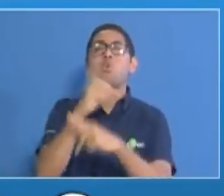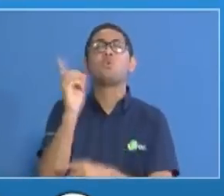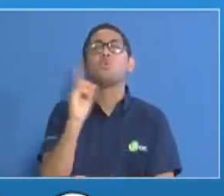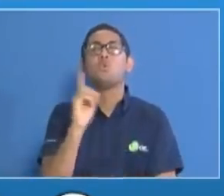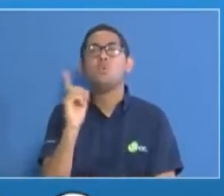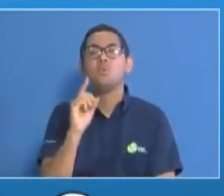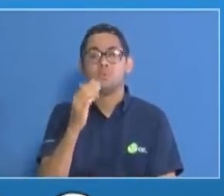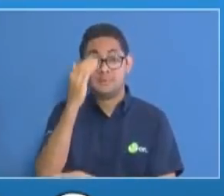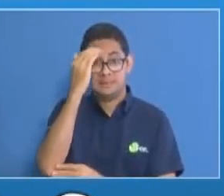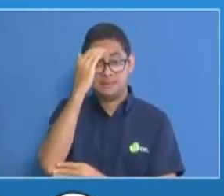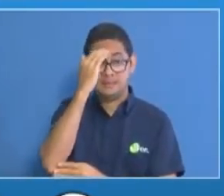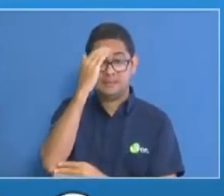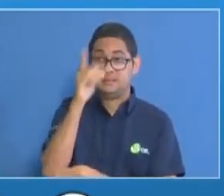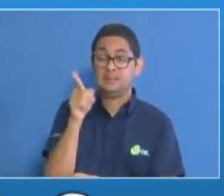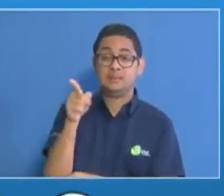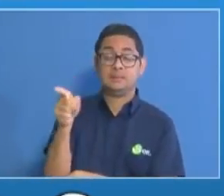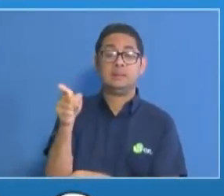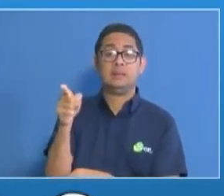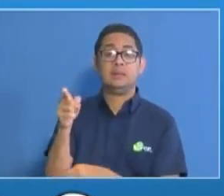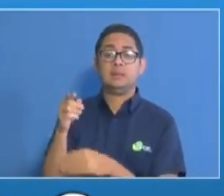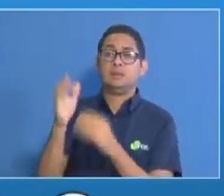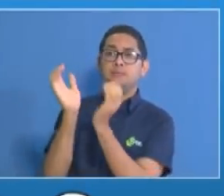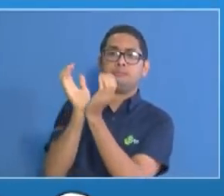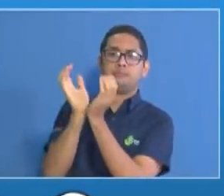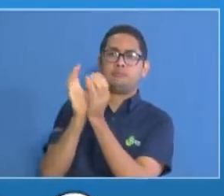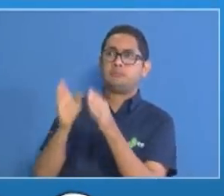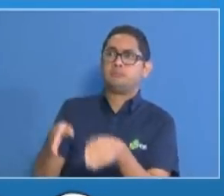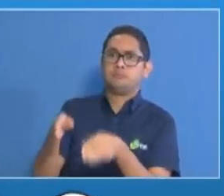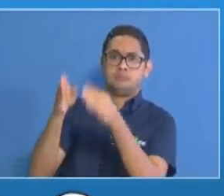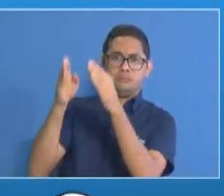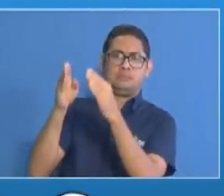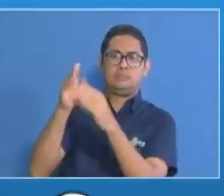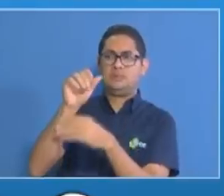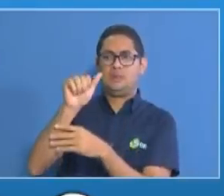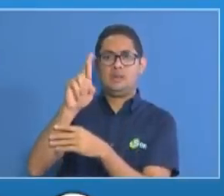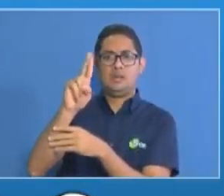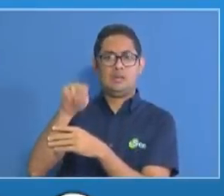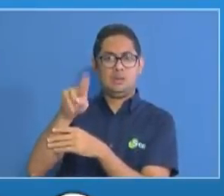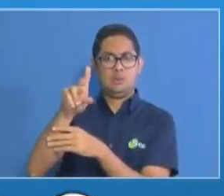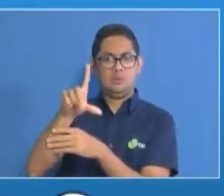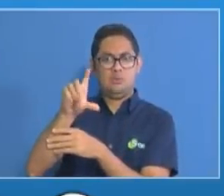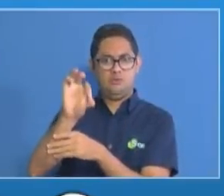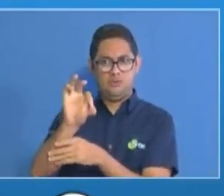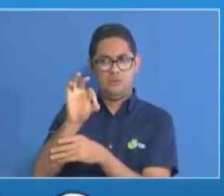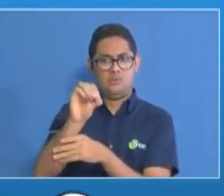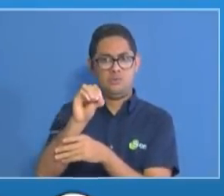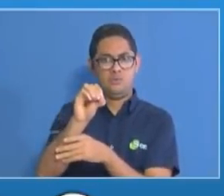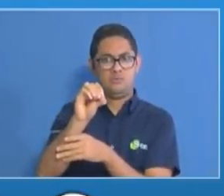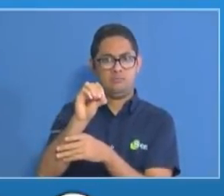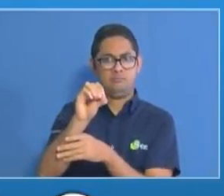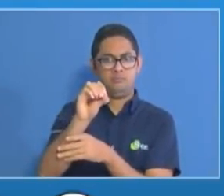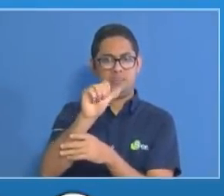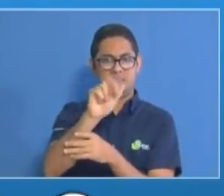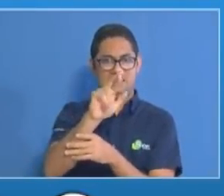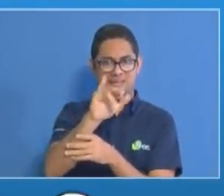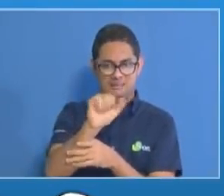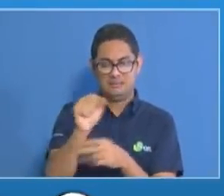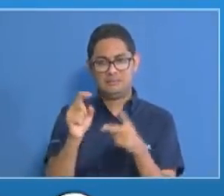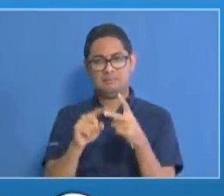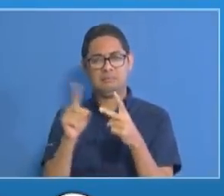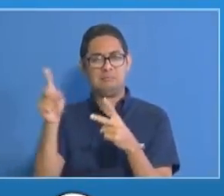complejo hospitalario doctor Arnulfo Arias Madrid, en el hospital de la 24 de diciembre,